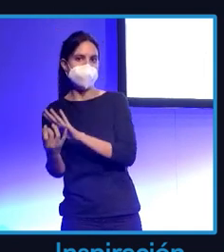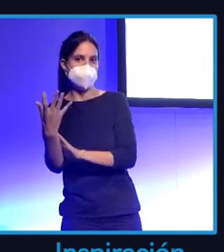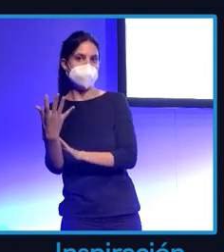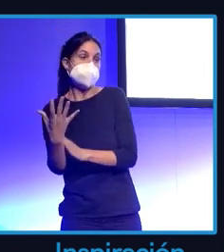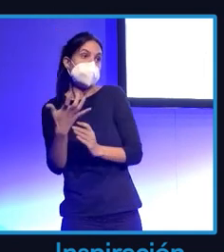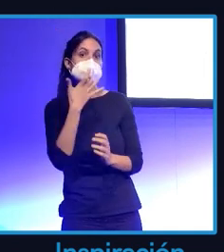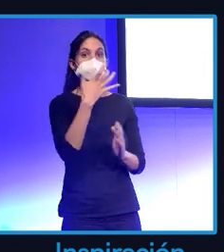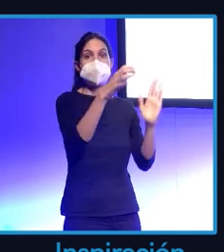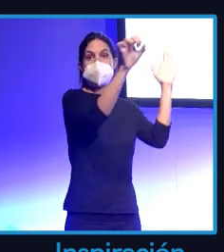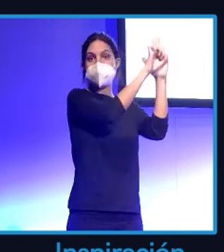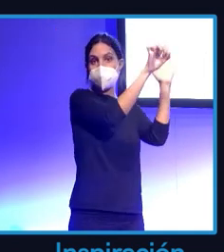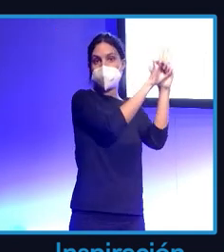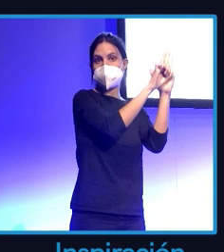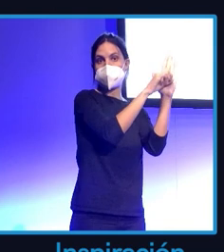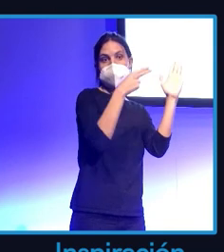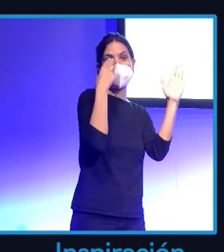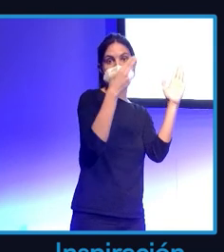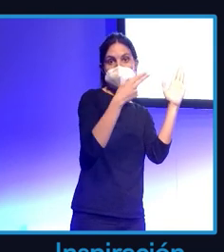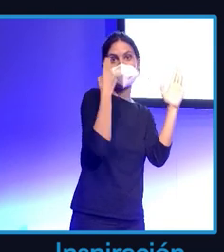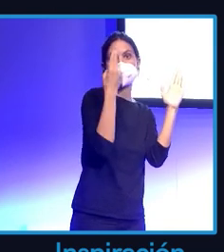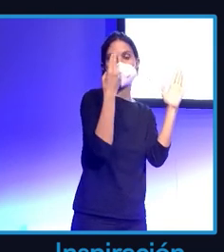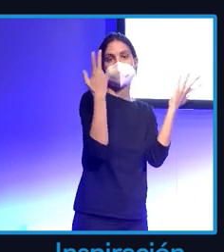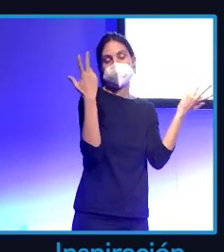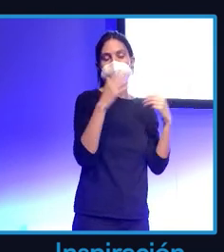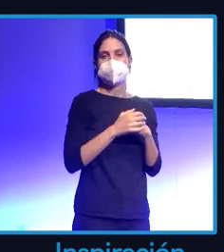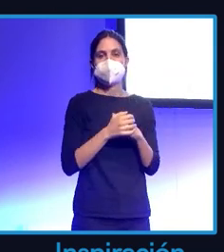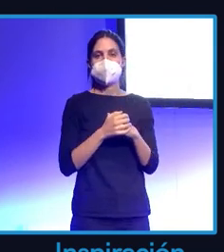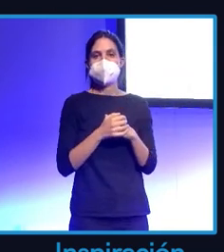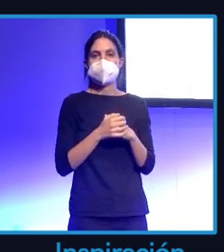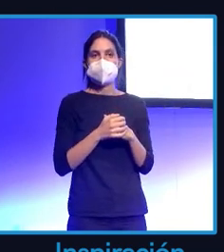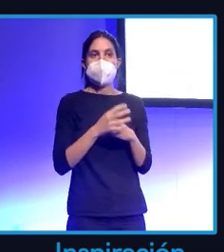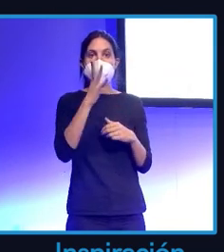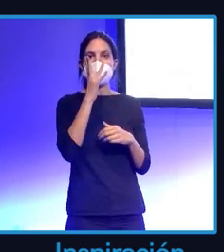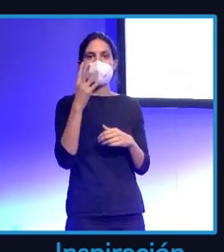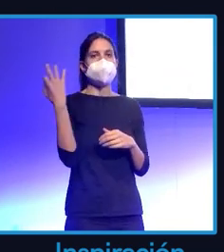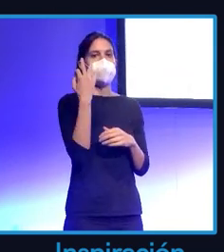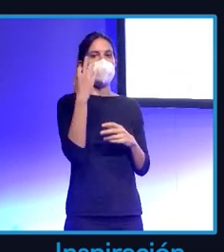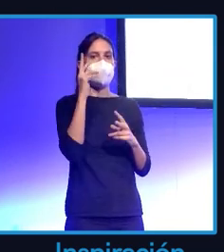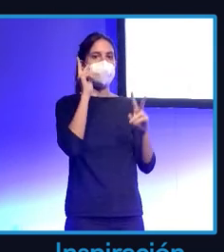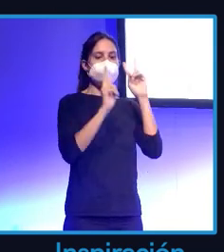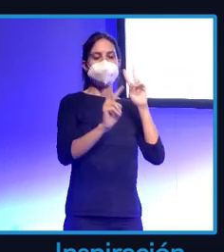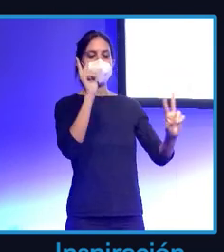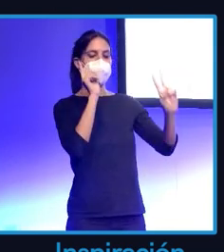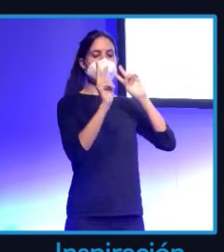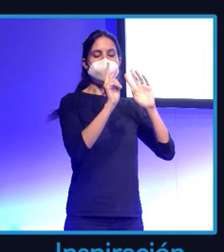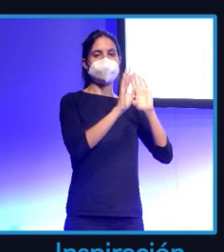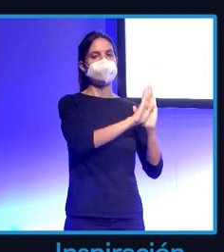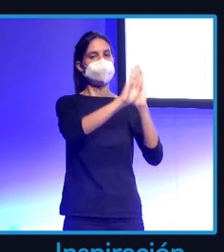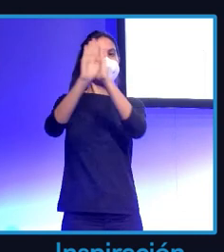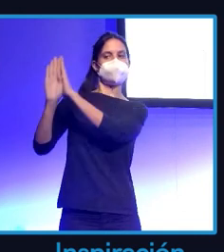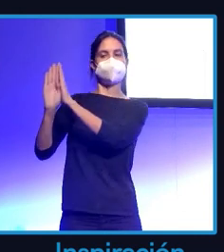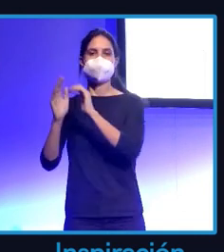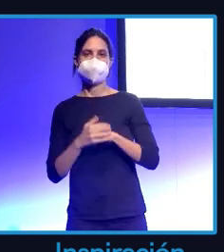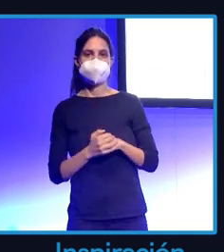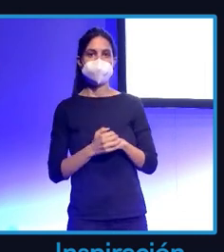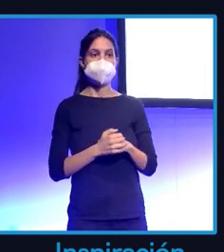incluso para hacer shootings. Entonces, llegados a este punto, dejemos la visibilidad a un lado. Para las marcas dejemos de dar el mismo producto